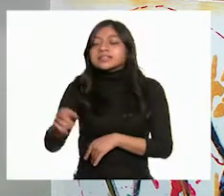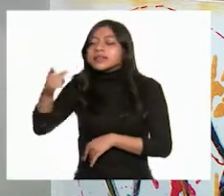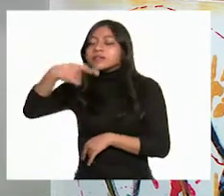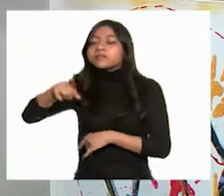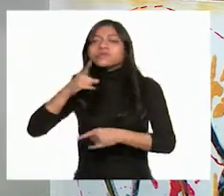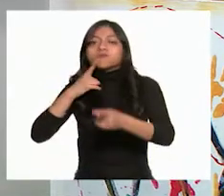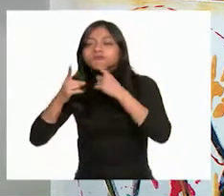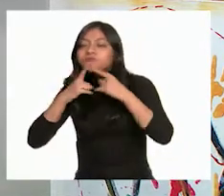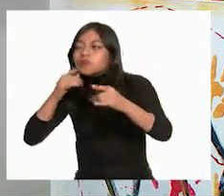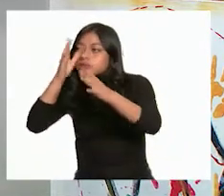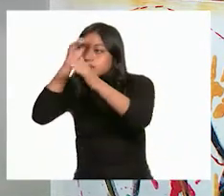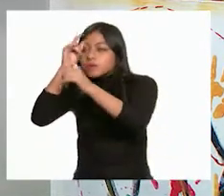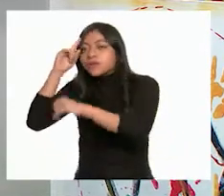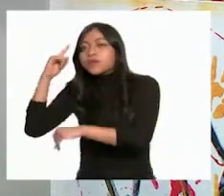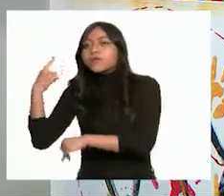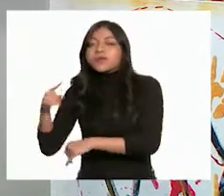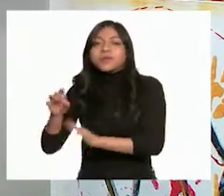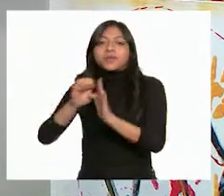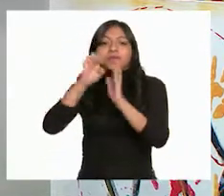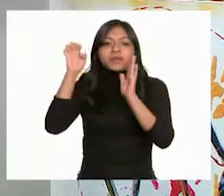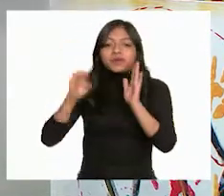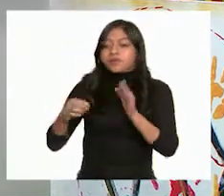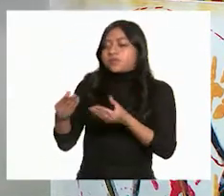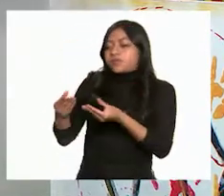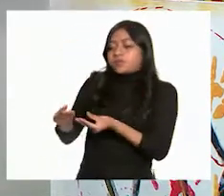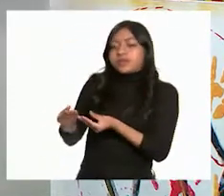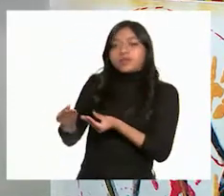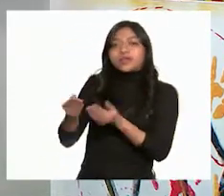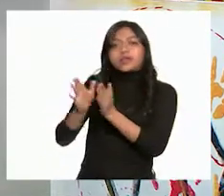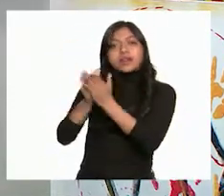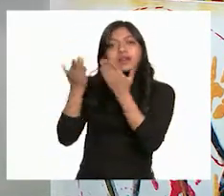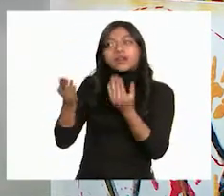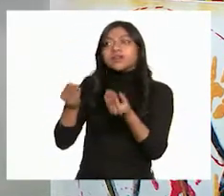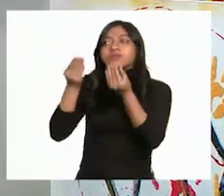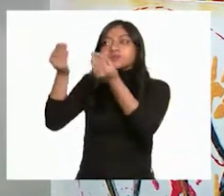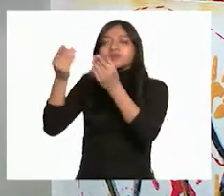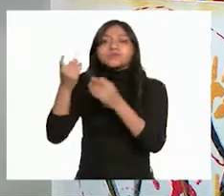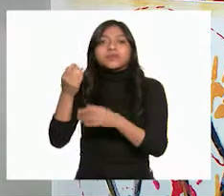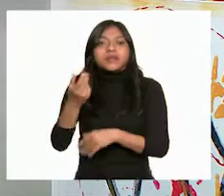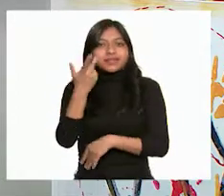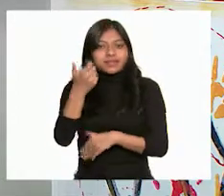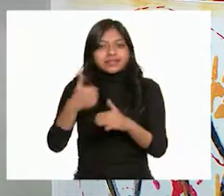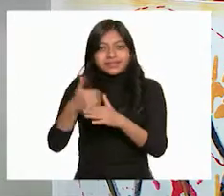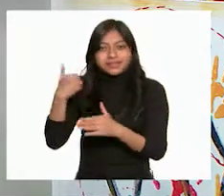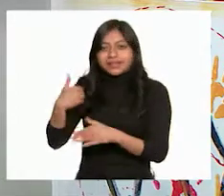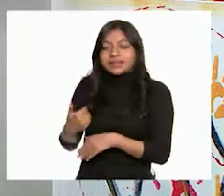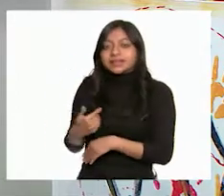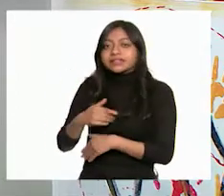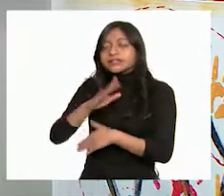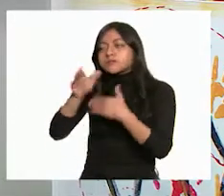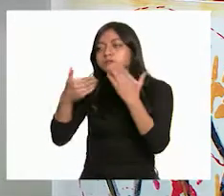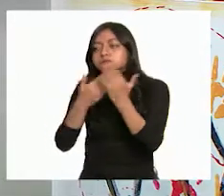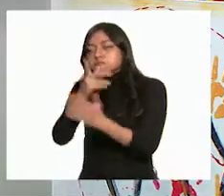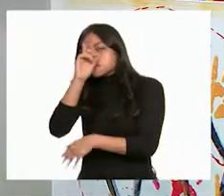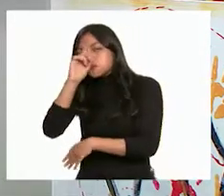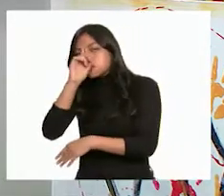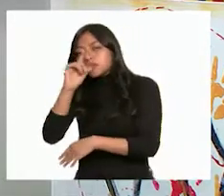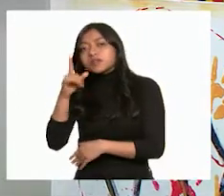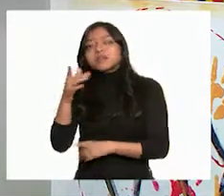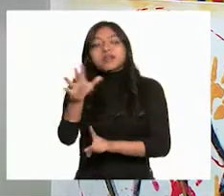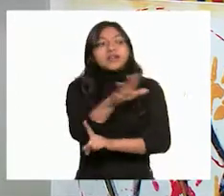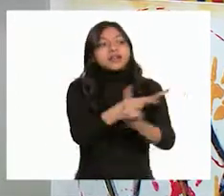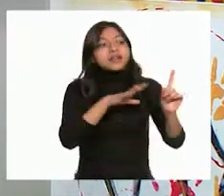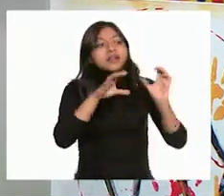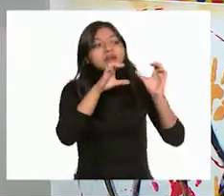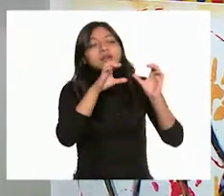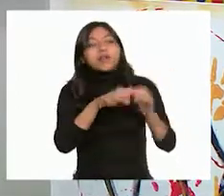saber qué haríamos con los libros. O sea, propusimos ideas distintas que favorecieran no solo al medio ambiente, sino también